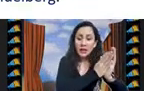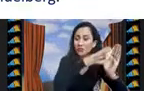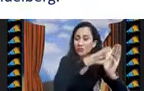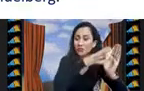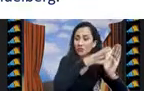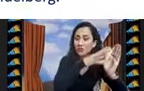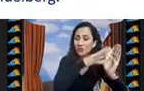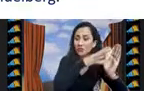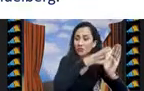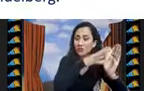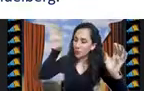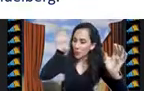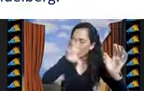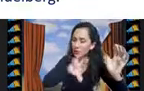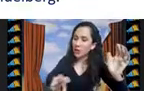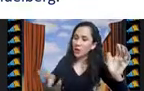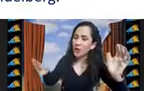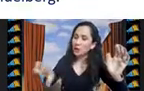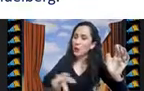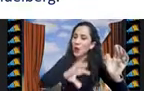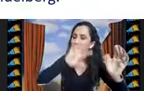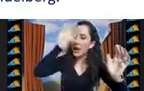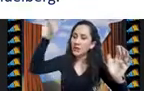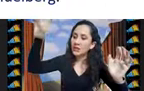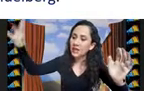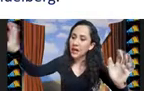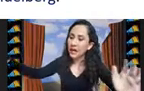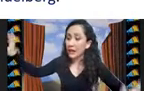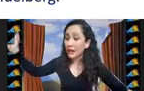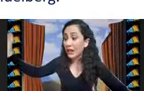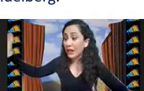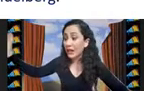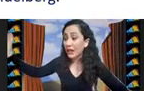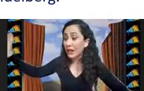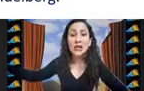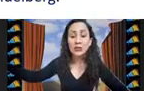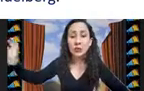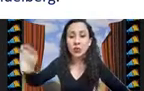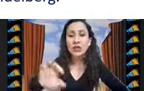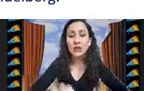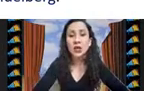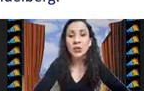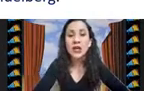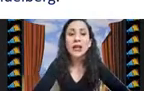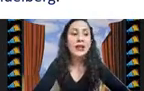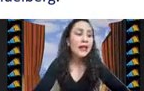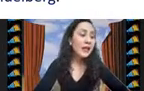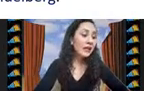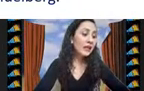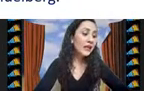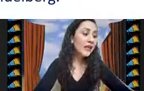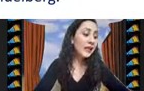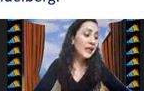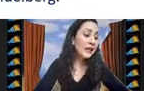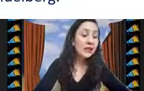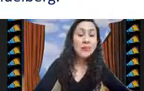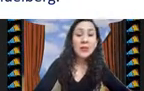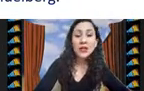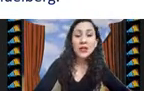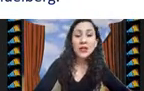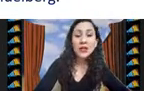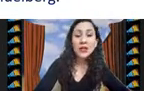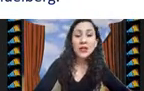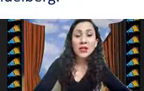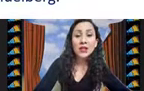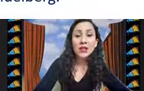desde internamente qué es lo que hace el algoritmo hasta la calidad o las soluciones que obtiene y el